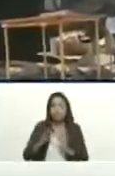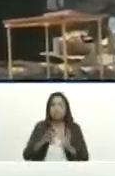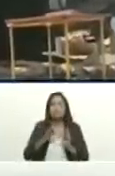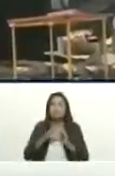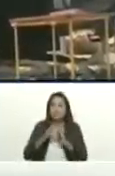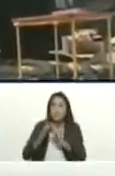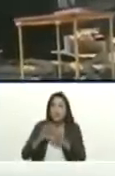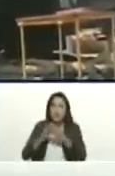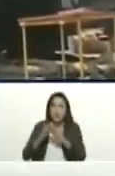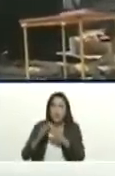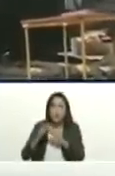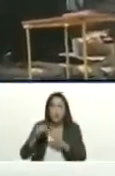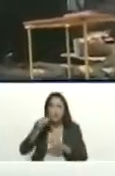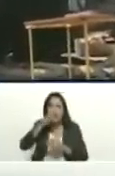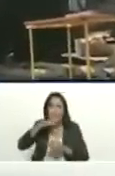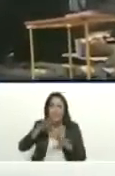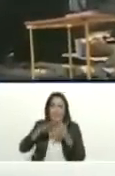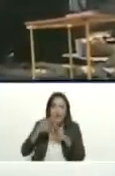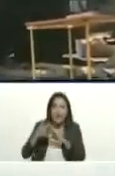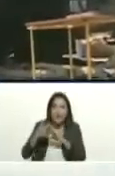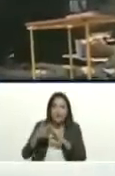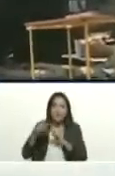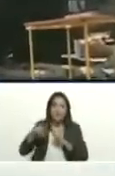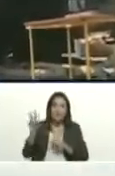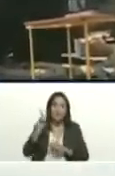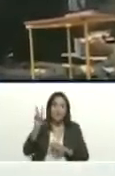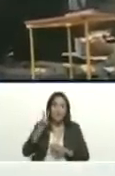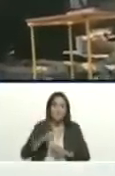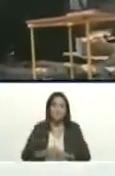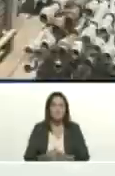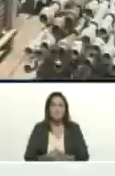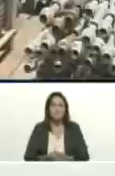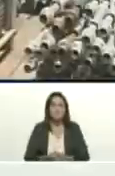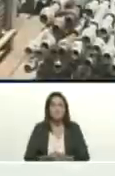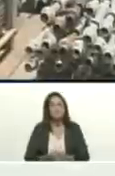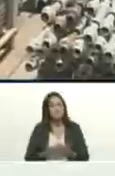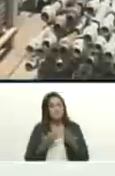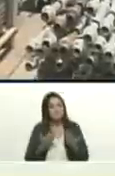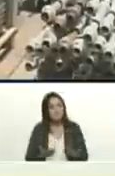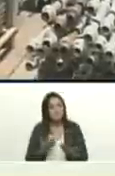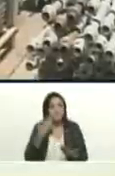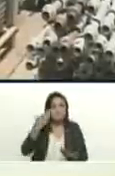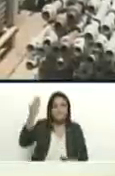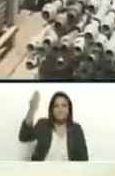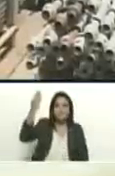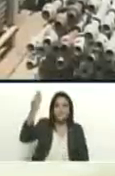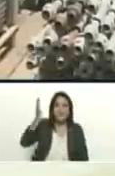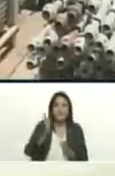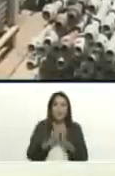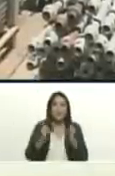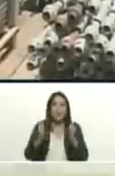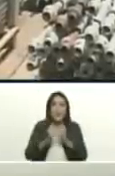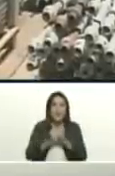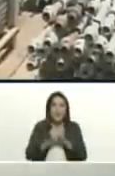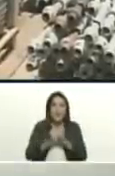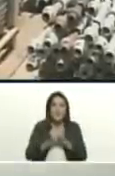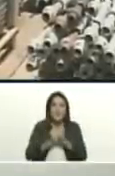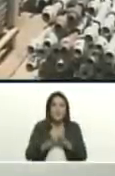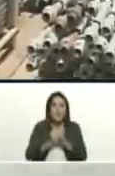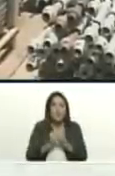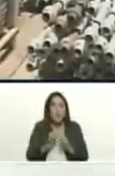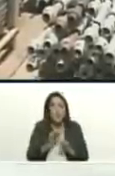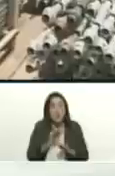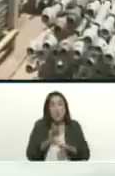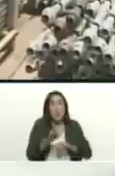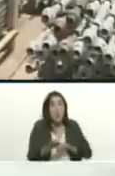todas las comunidades populares de todas las comunidades del país así que bueno allá están a suate que bueno son los primeros pasos hay